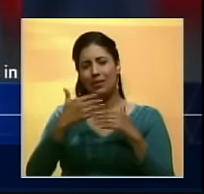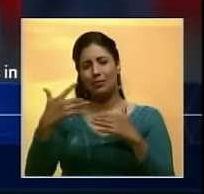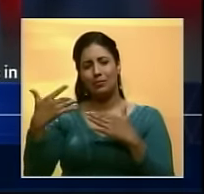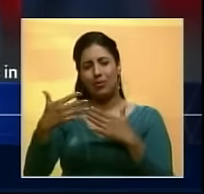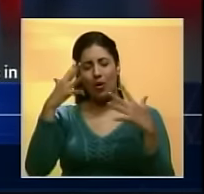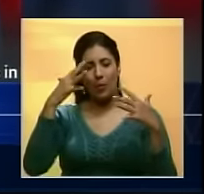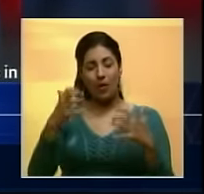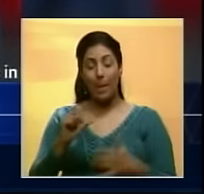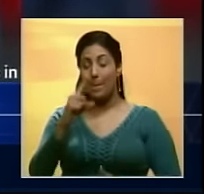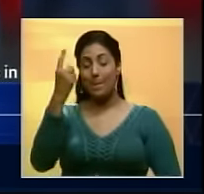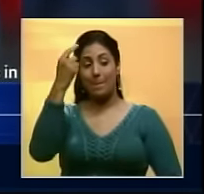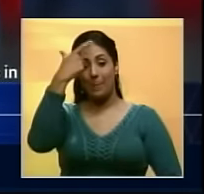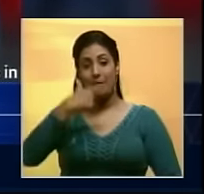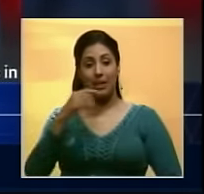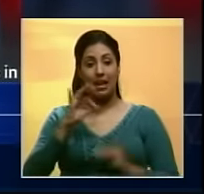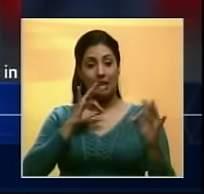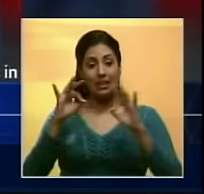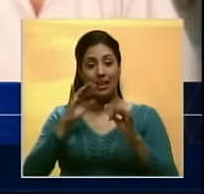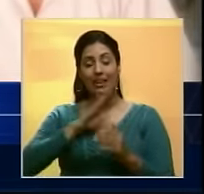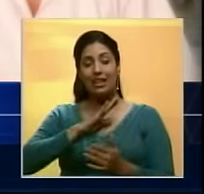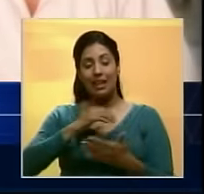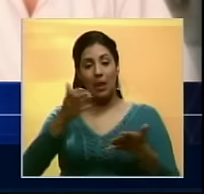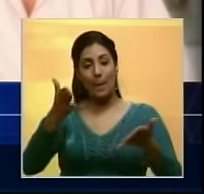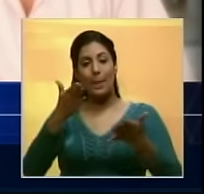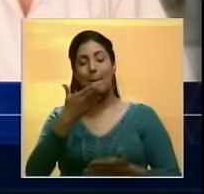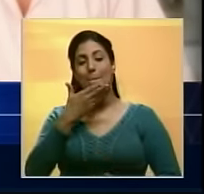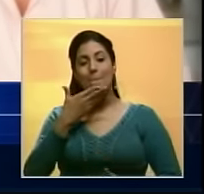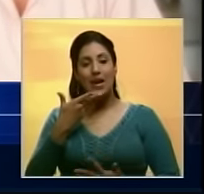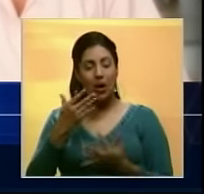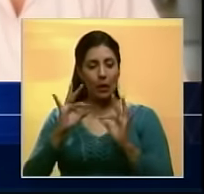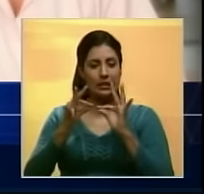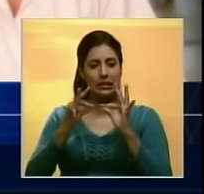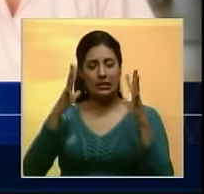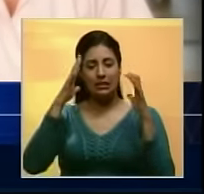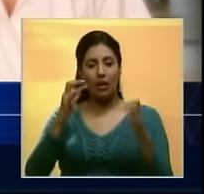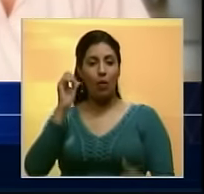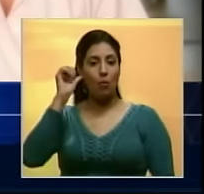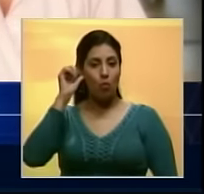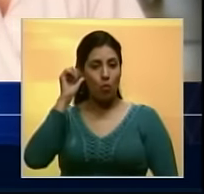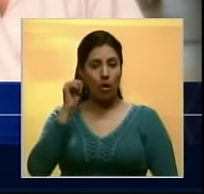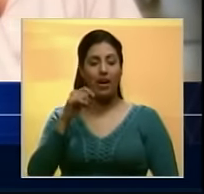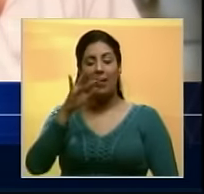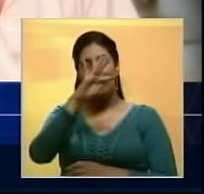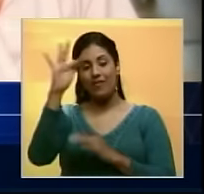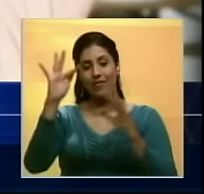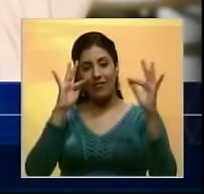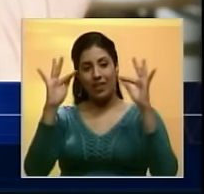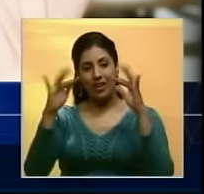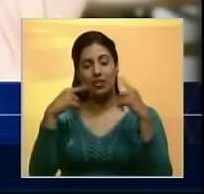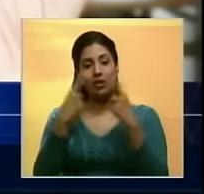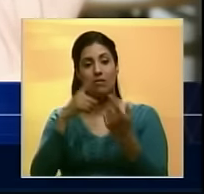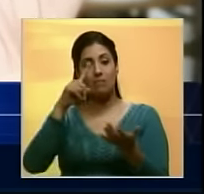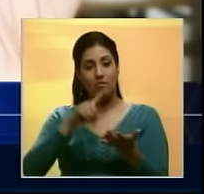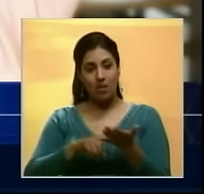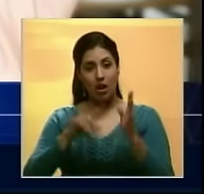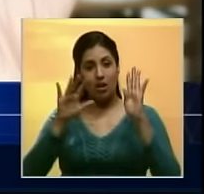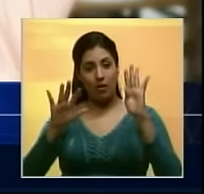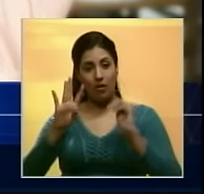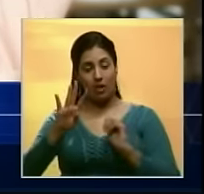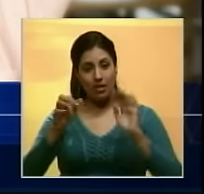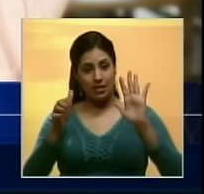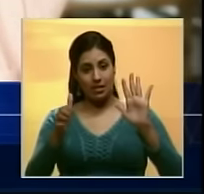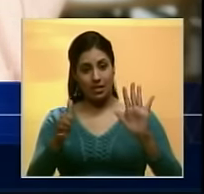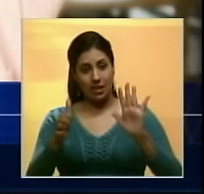carrera y fue la primera actriz en obtener el premio a la mejor interpretación femenina En el Festival de Cannes en 1946